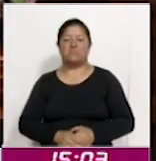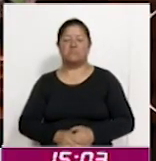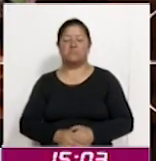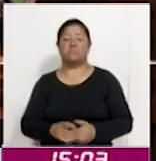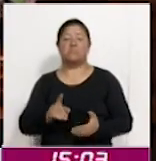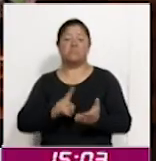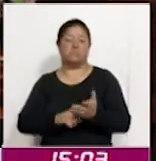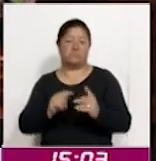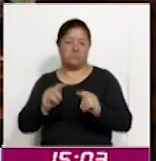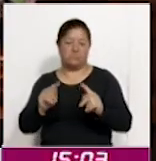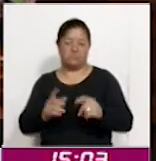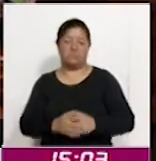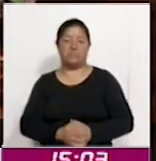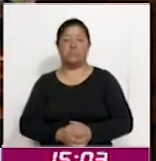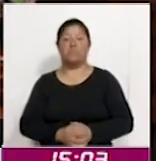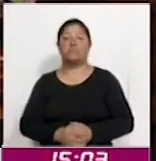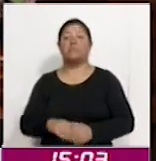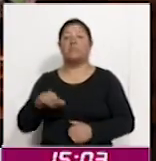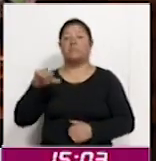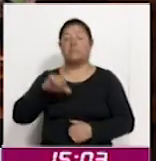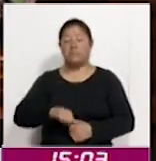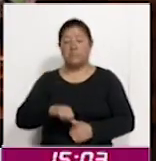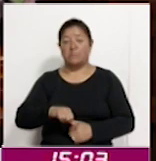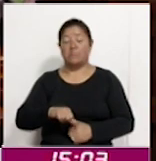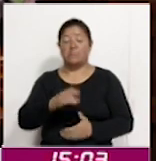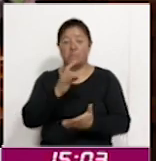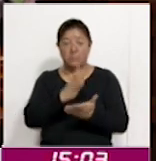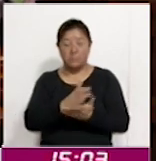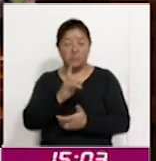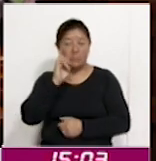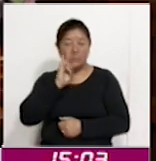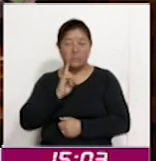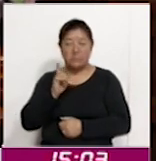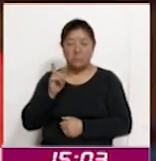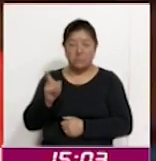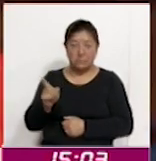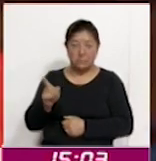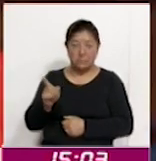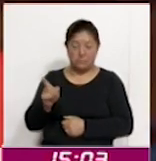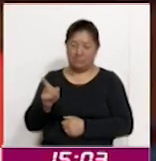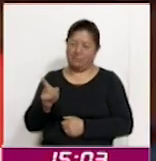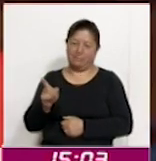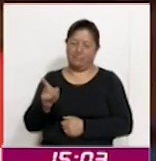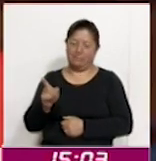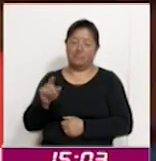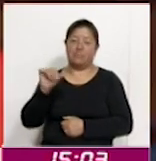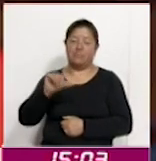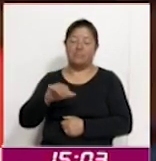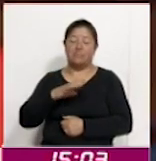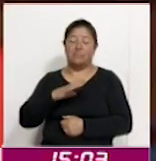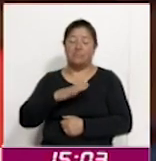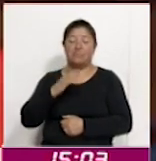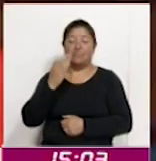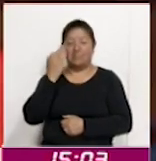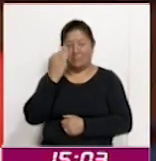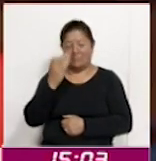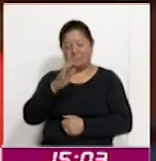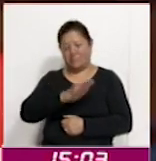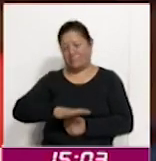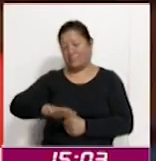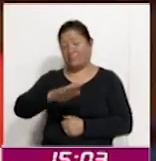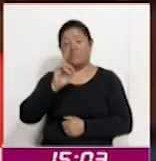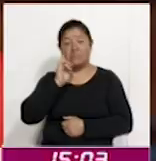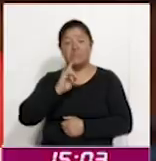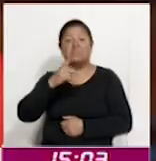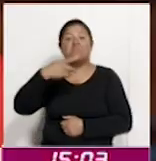Hoy no solo es tiempo de mujeres, es tiempo de mujeres sin violencia. En este día tan importante quiero reprender